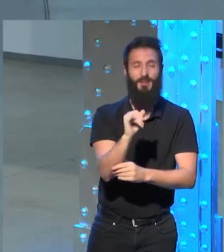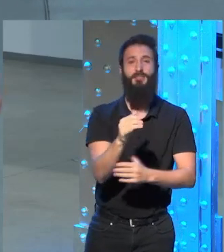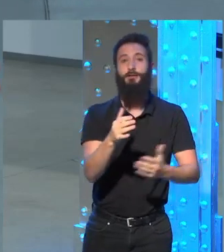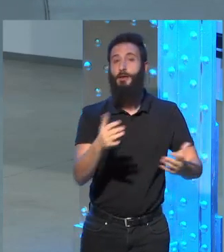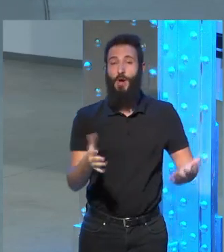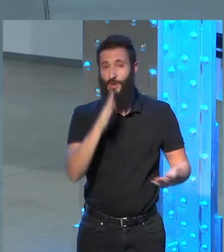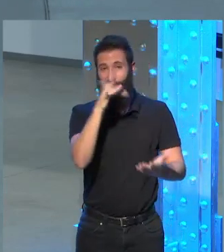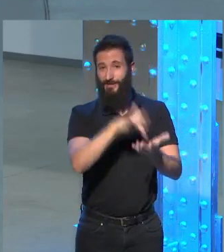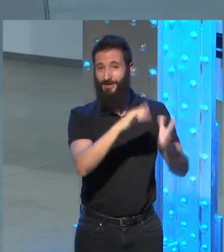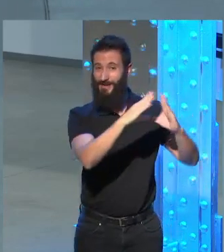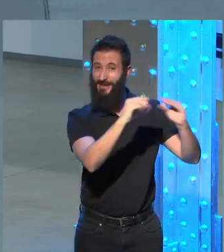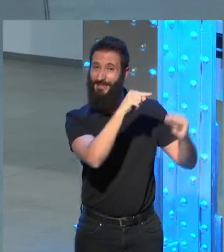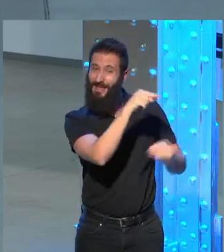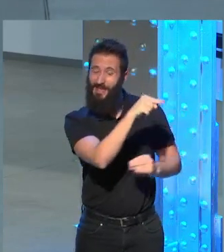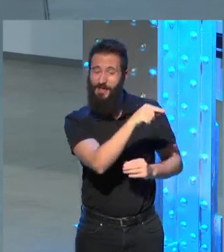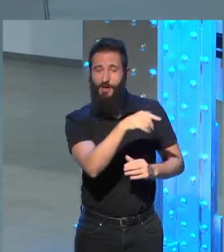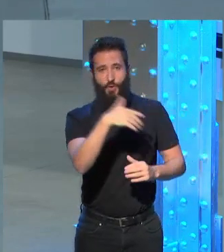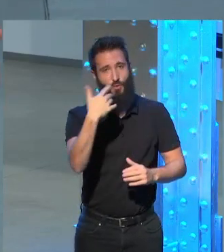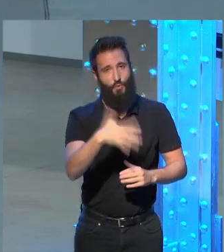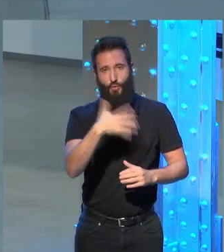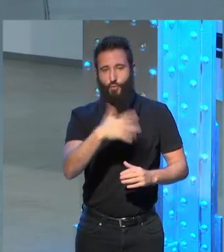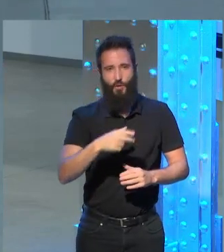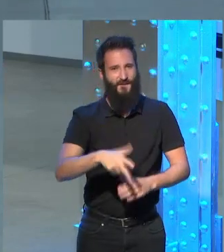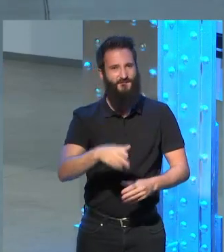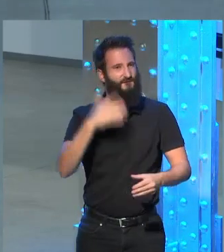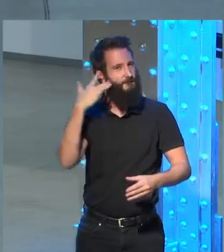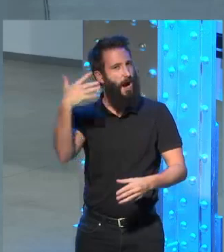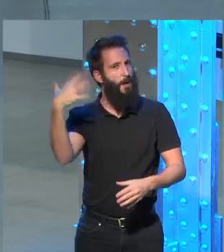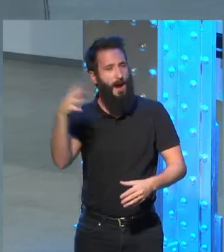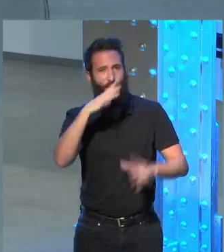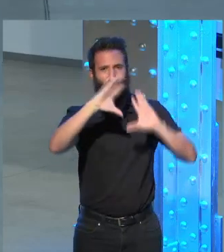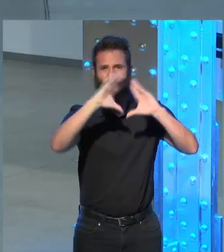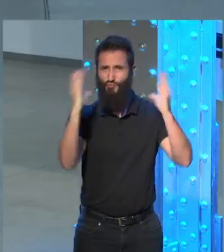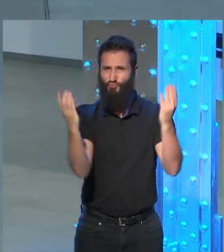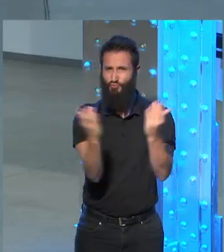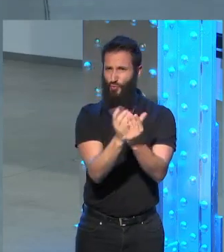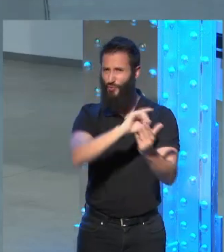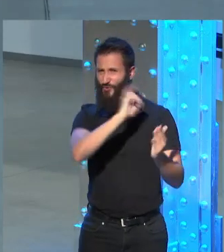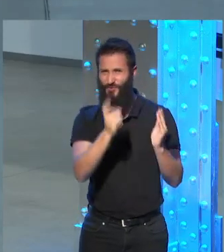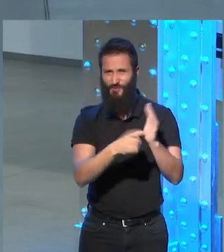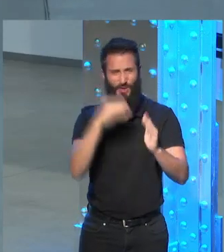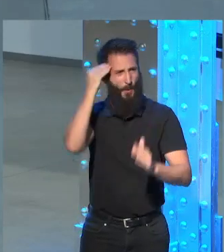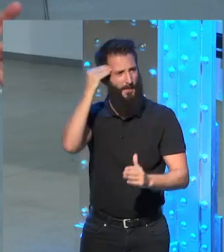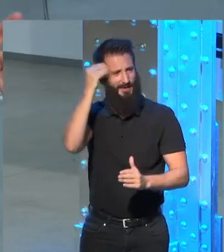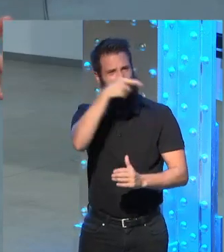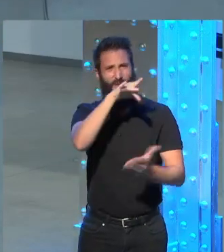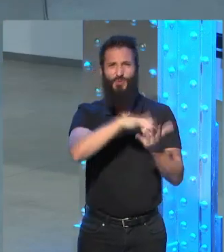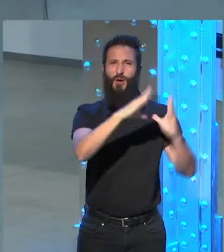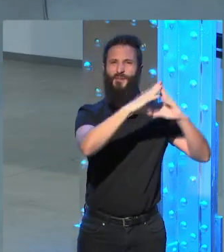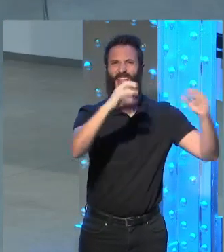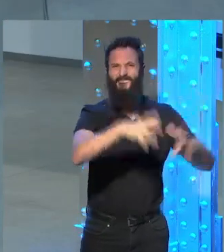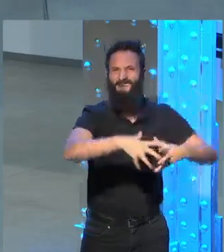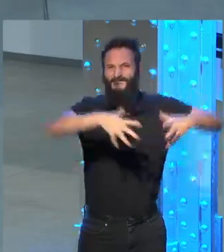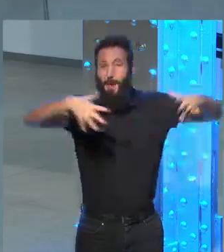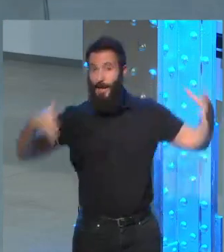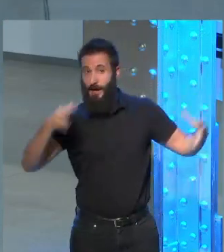Es una universidad... Su prestigio en el mundo hace pensar a muchos que es una universidad enorme, y en